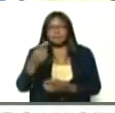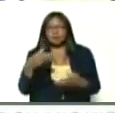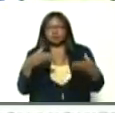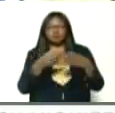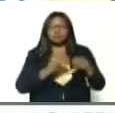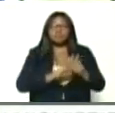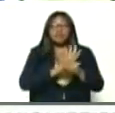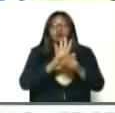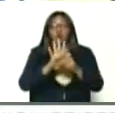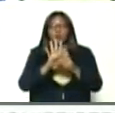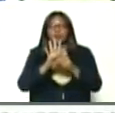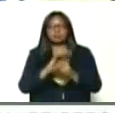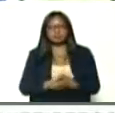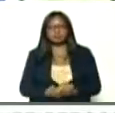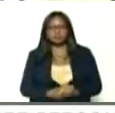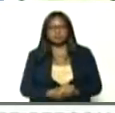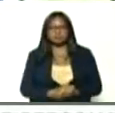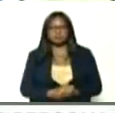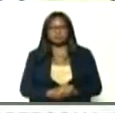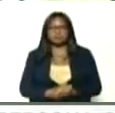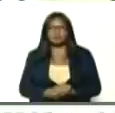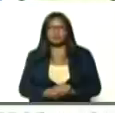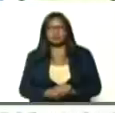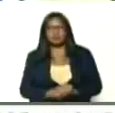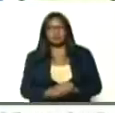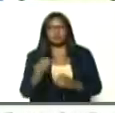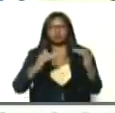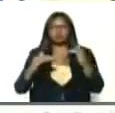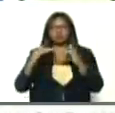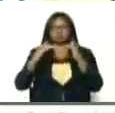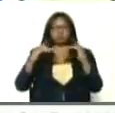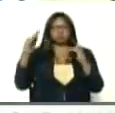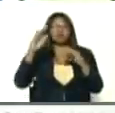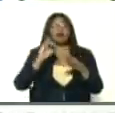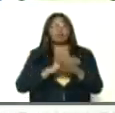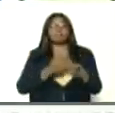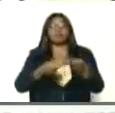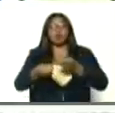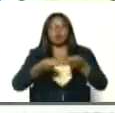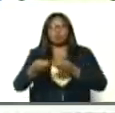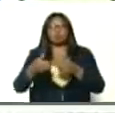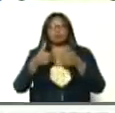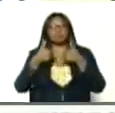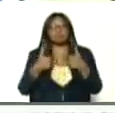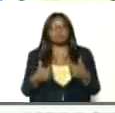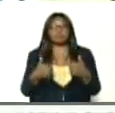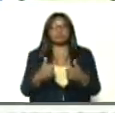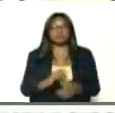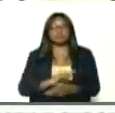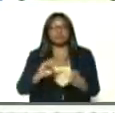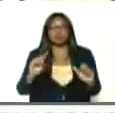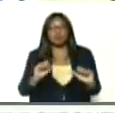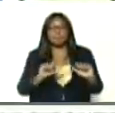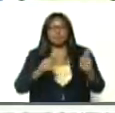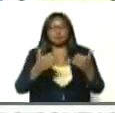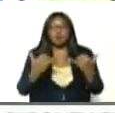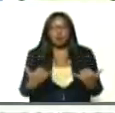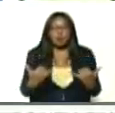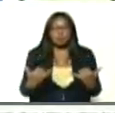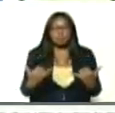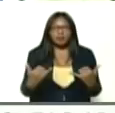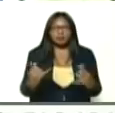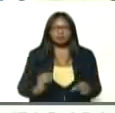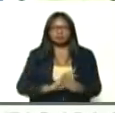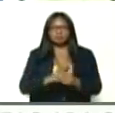la habíamos llevado, a una meseta, y a un nivel alto, control, ya con la llegada, de